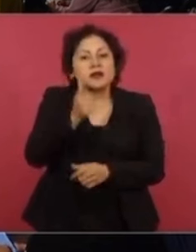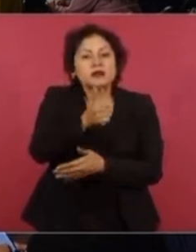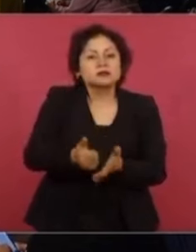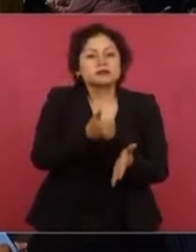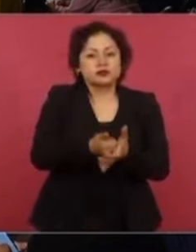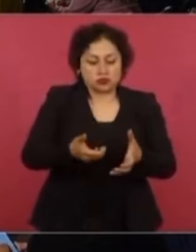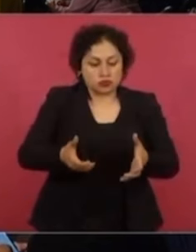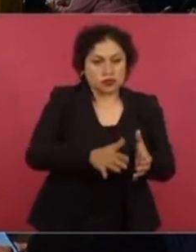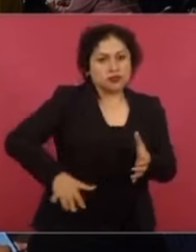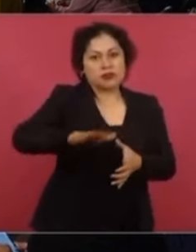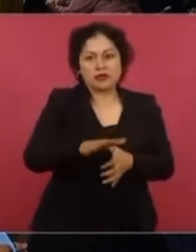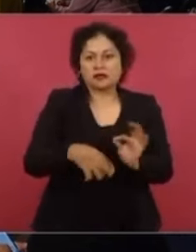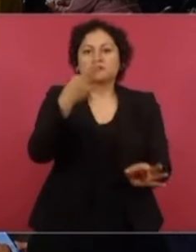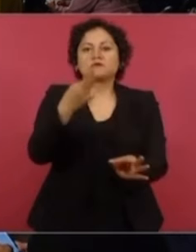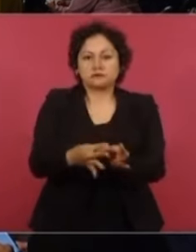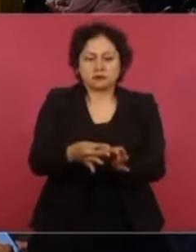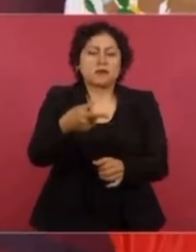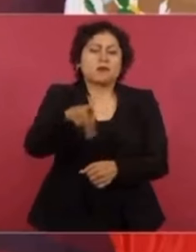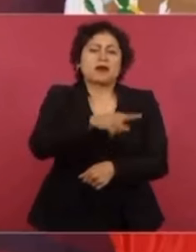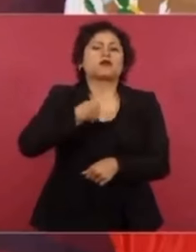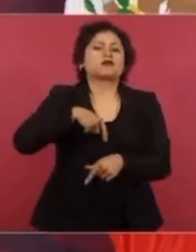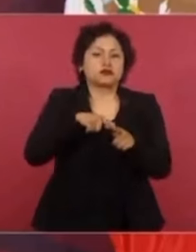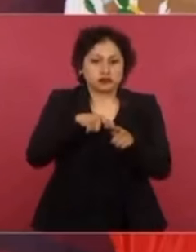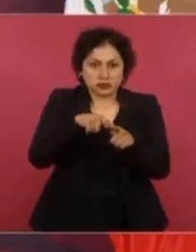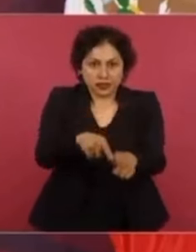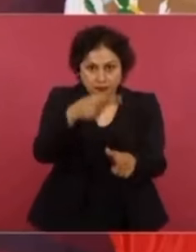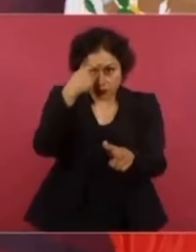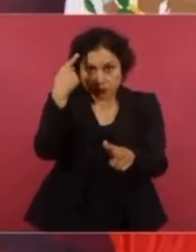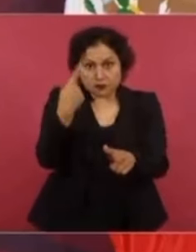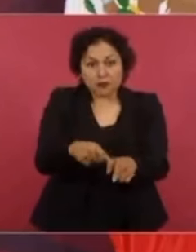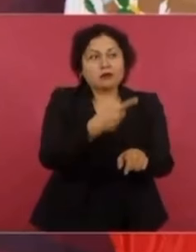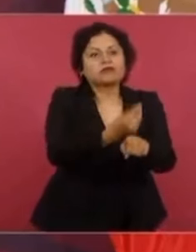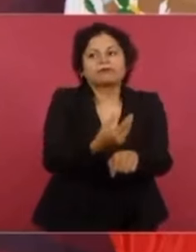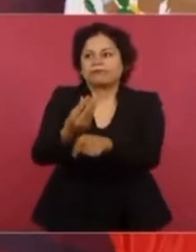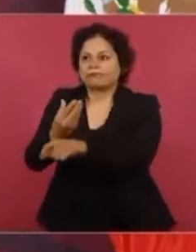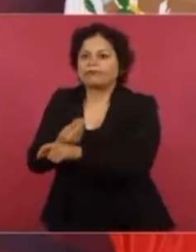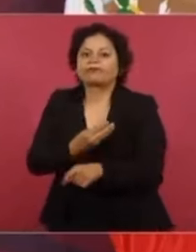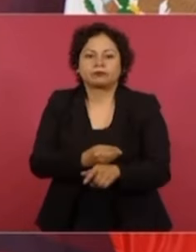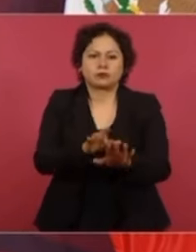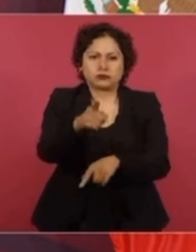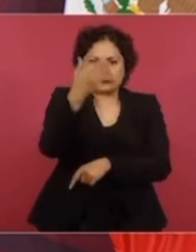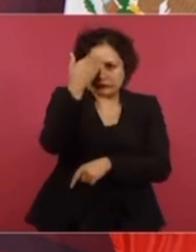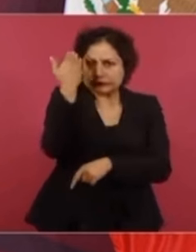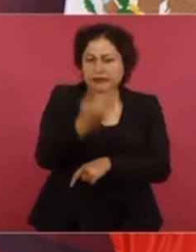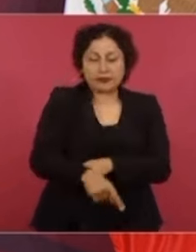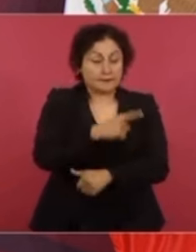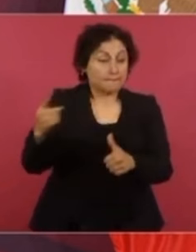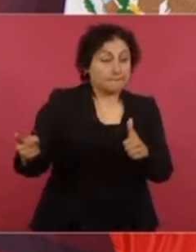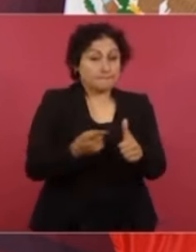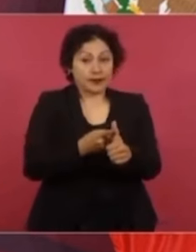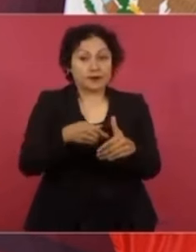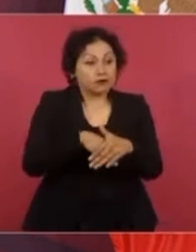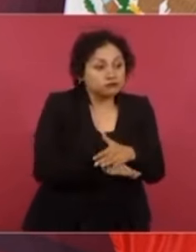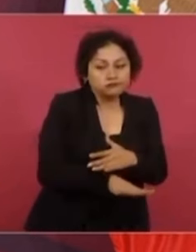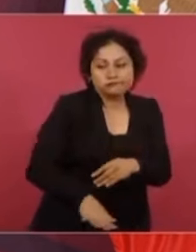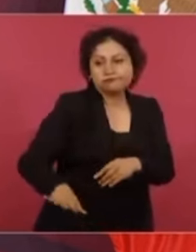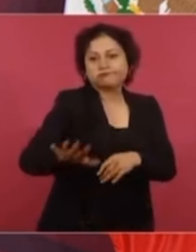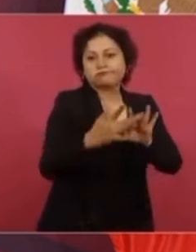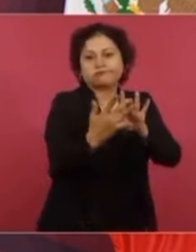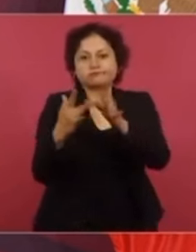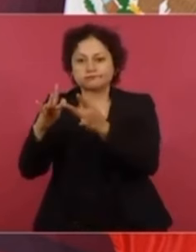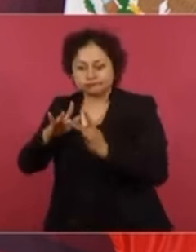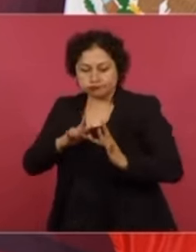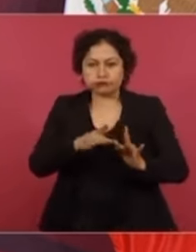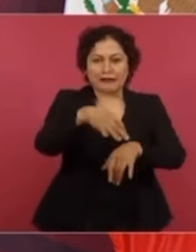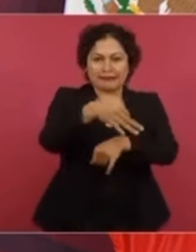y ya nos vamos a quedar de todos aquí muchos días, diez días o más reconstruyendo. Como ustedes se saben, primero entramos, restablecemos, reenergizamos a nivel en muchos